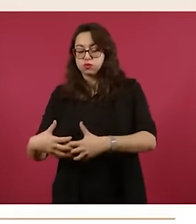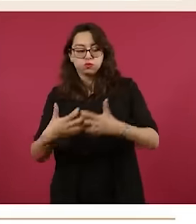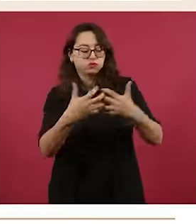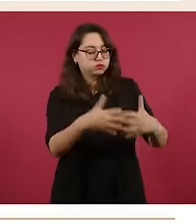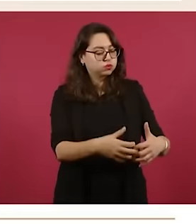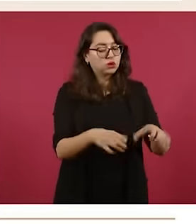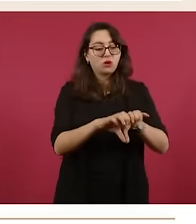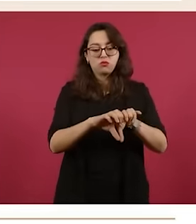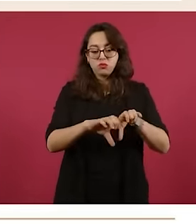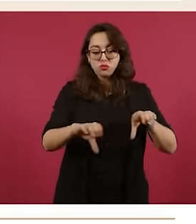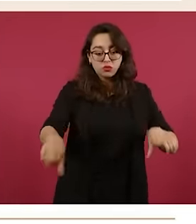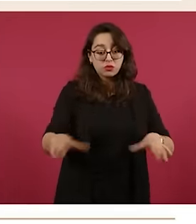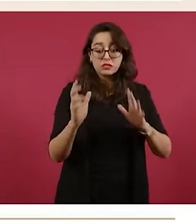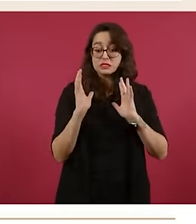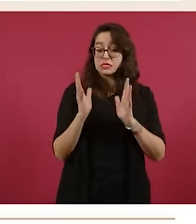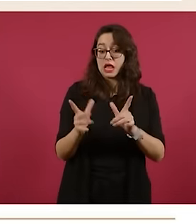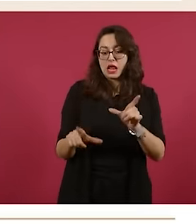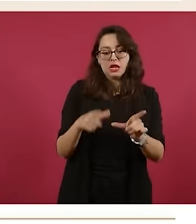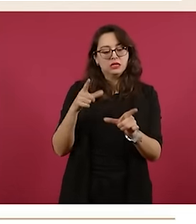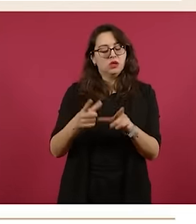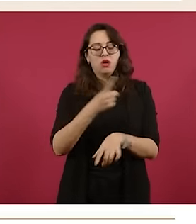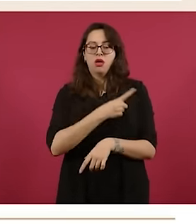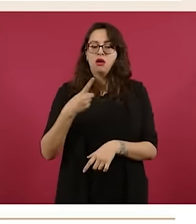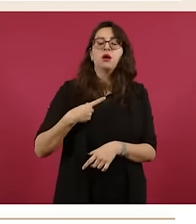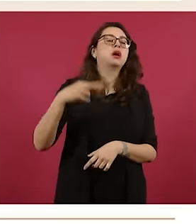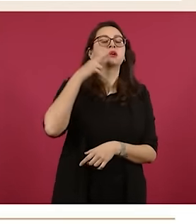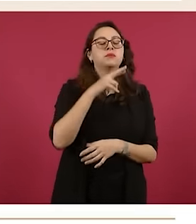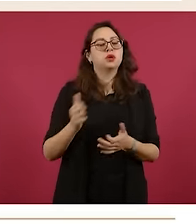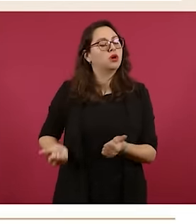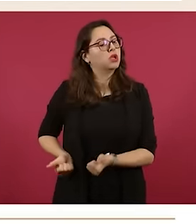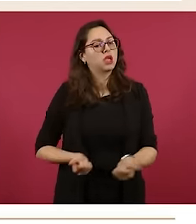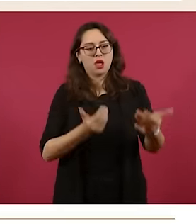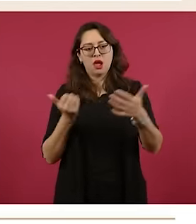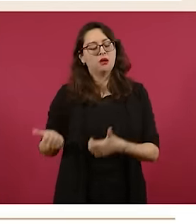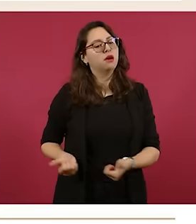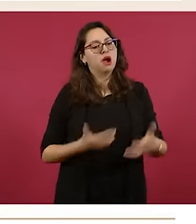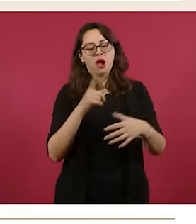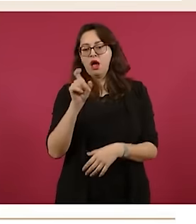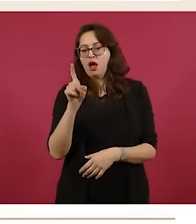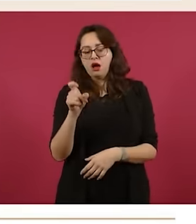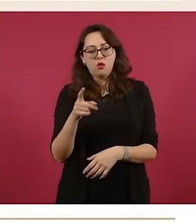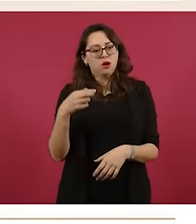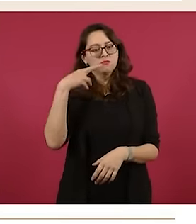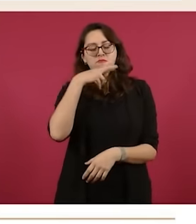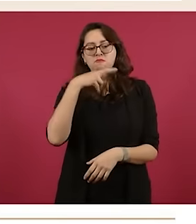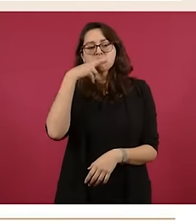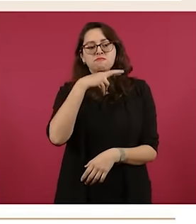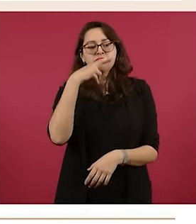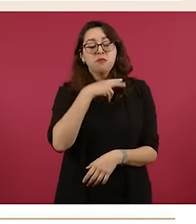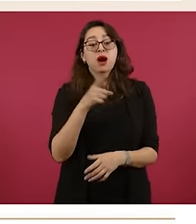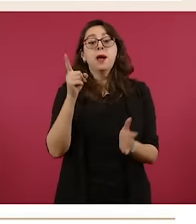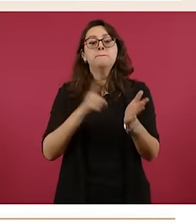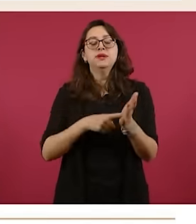construido, empezar a abastecer de agua potable a la zona metropolitana de Guadalajara con